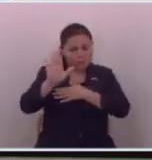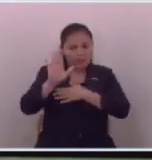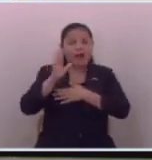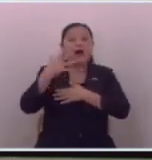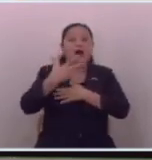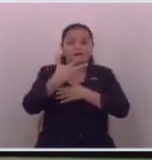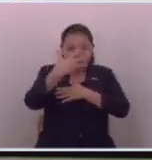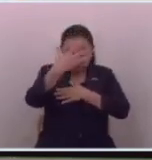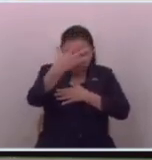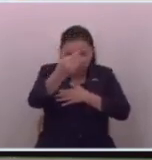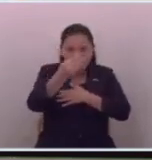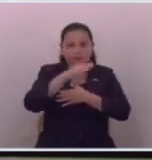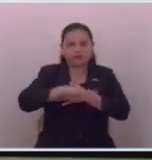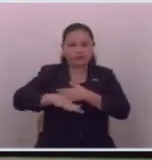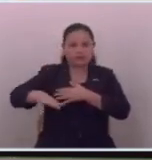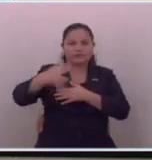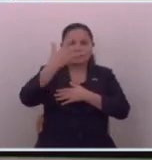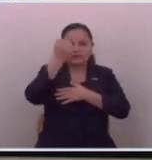vale es allá afuera